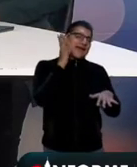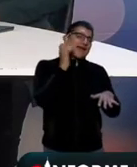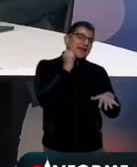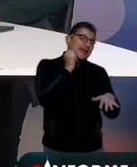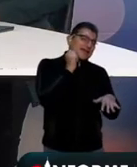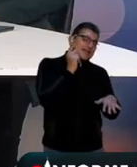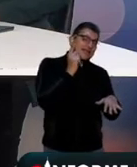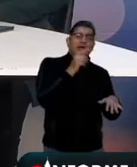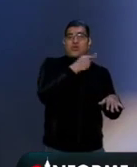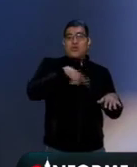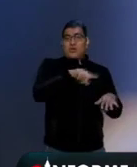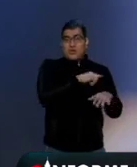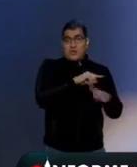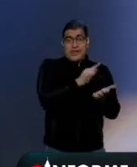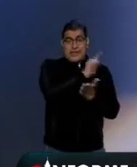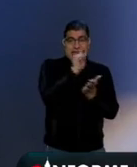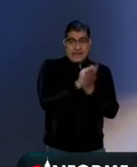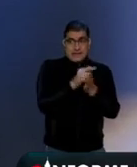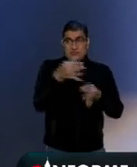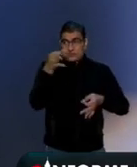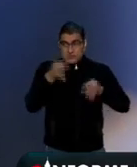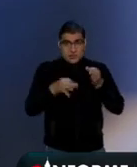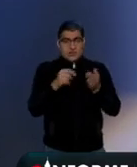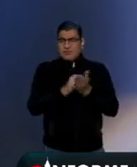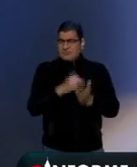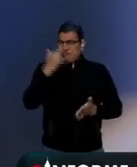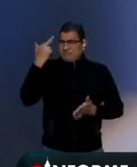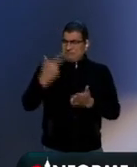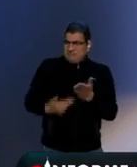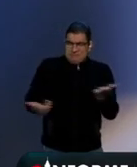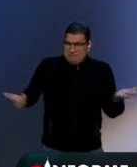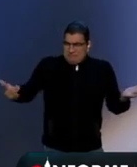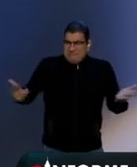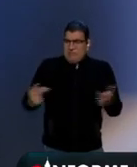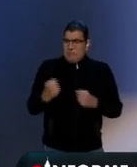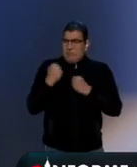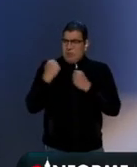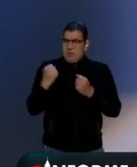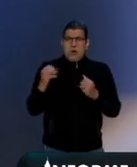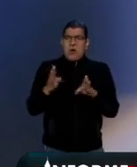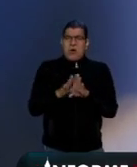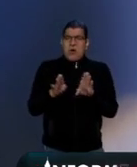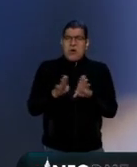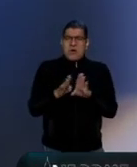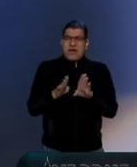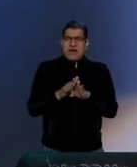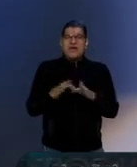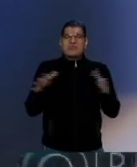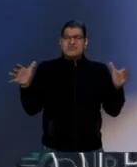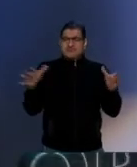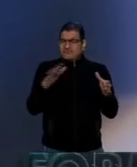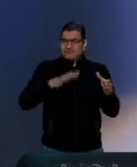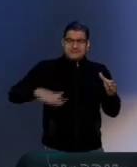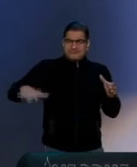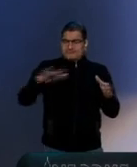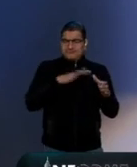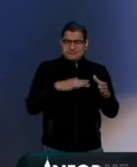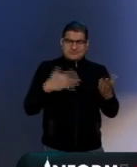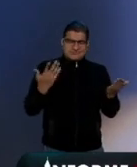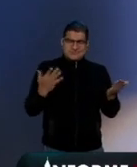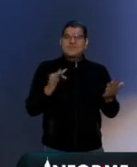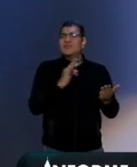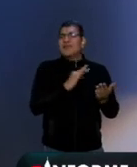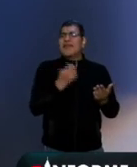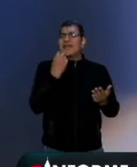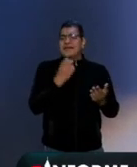descalifican el propio trabajo legislativo de este poder. O sea, si los acuerdos a